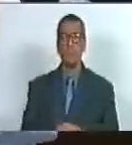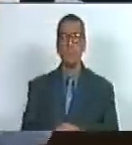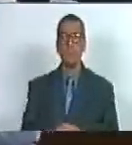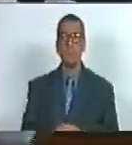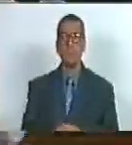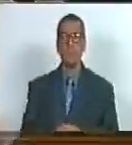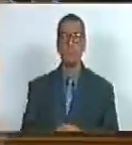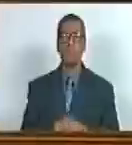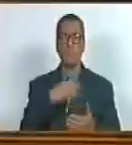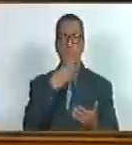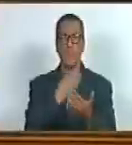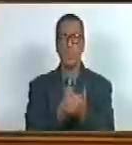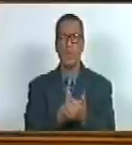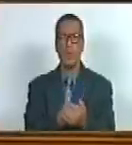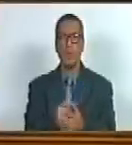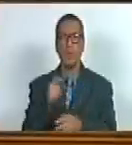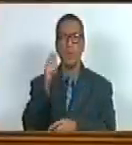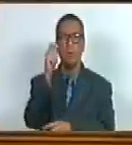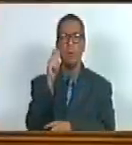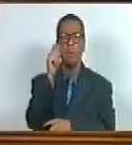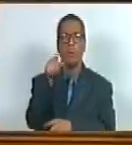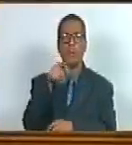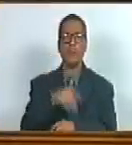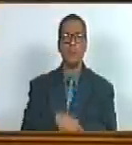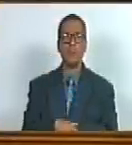muchas gracias diputado